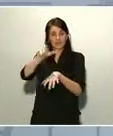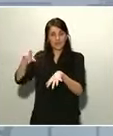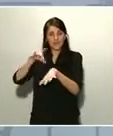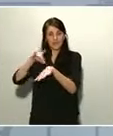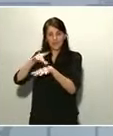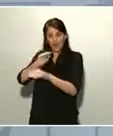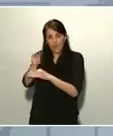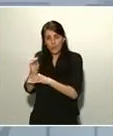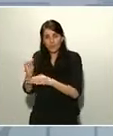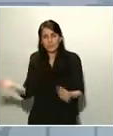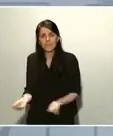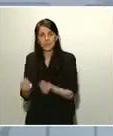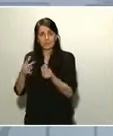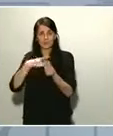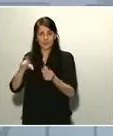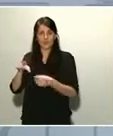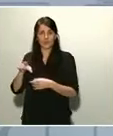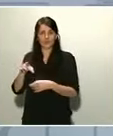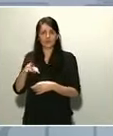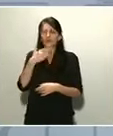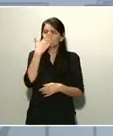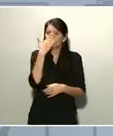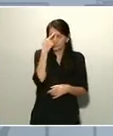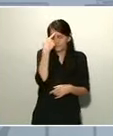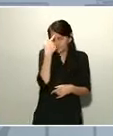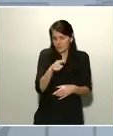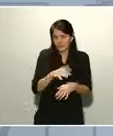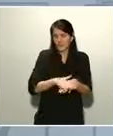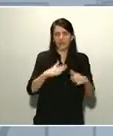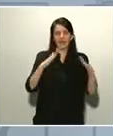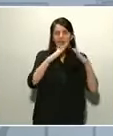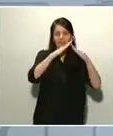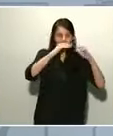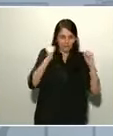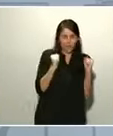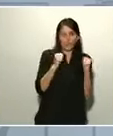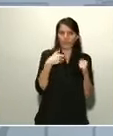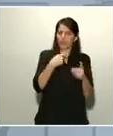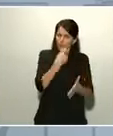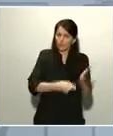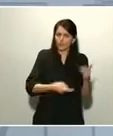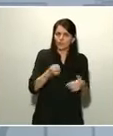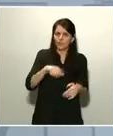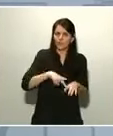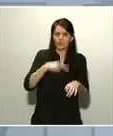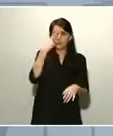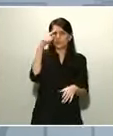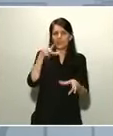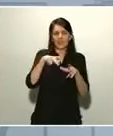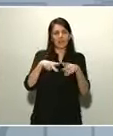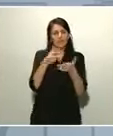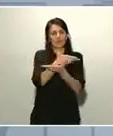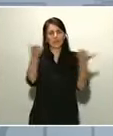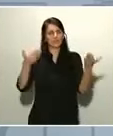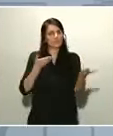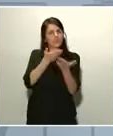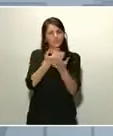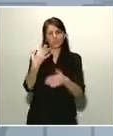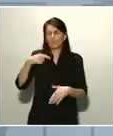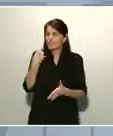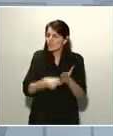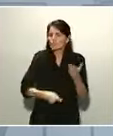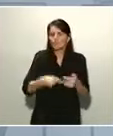en casa es también muy duro. Yo soy muy consciente de que todo lo que estamos pidiendo a la ciudadanía española es muy duro. Ahora